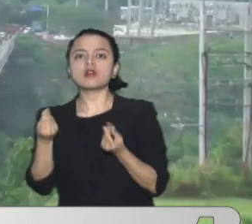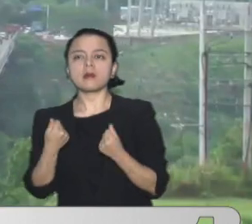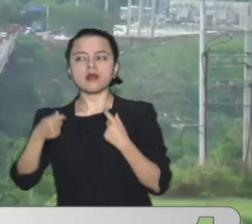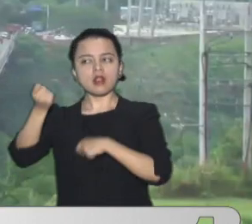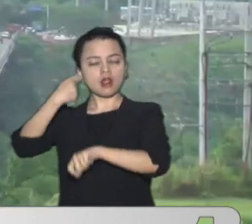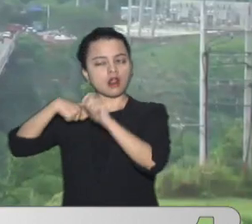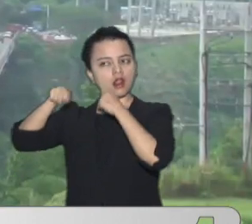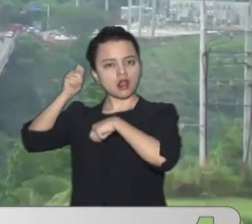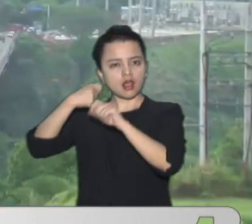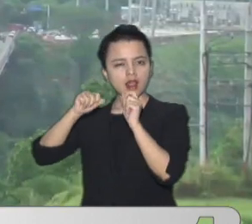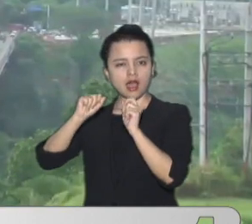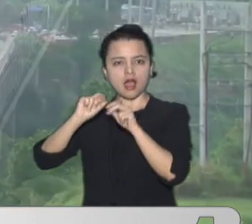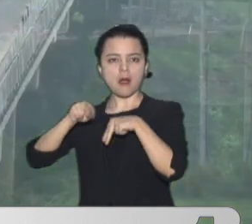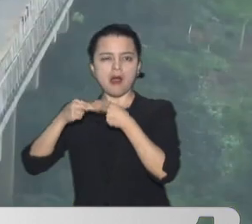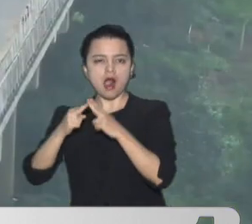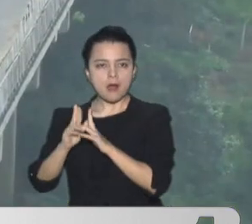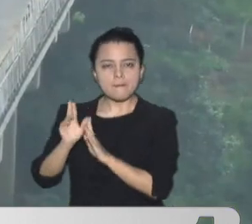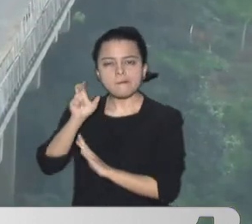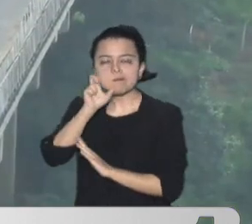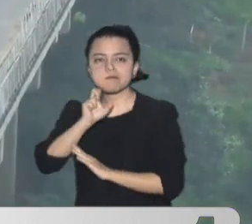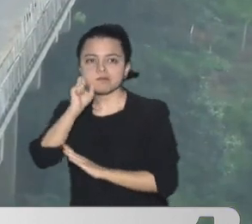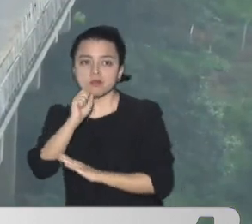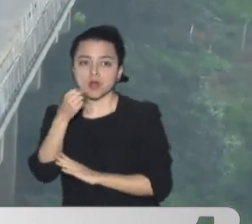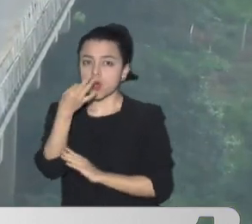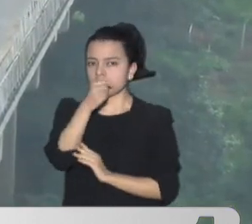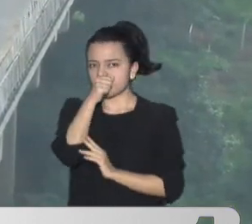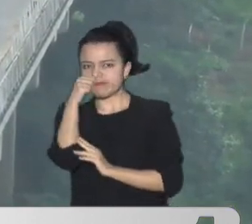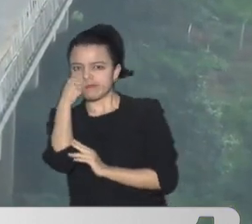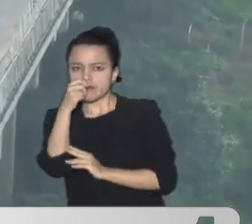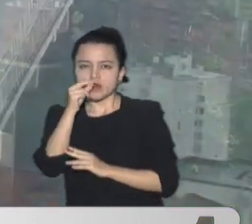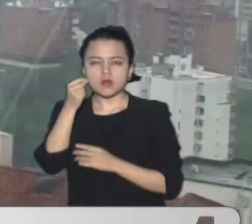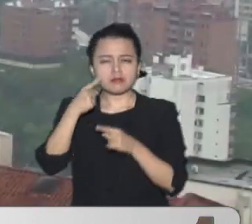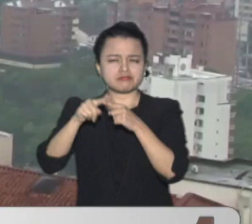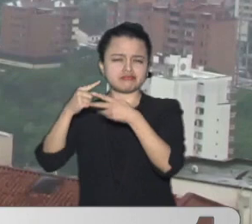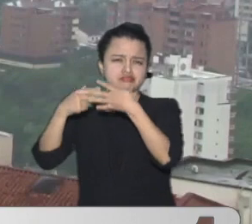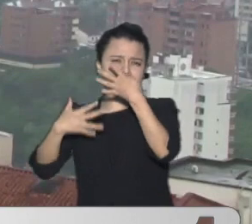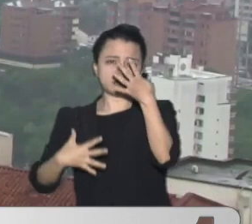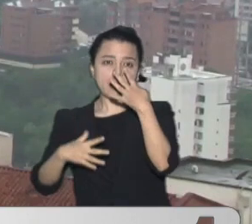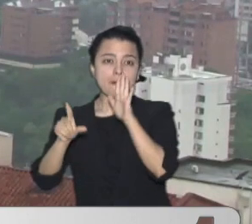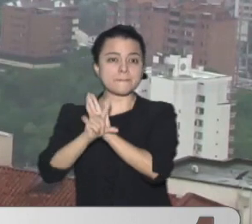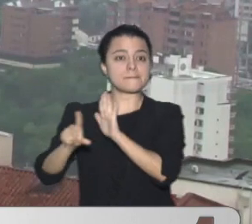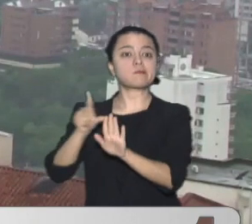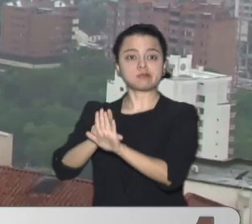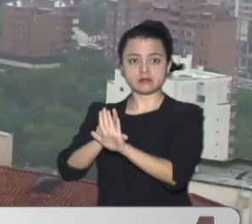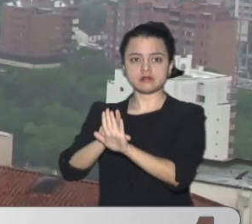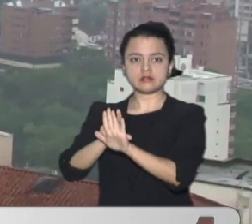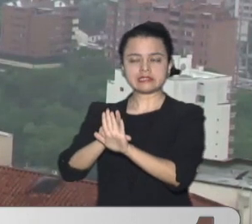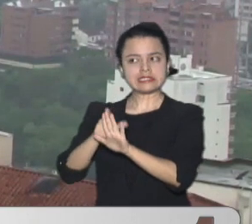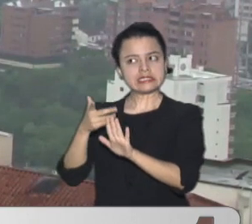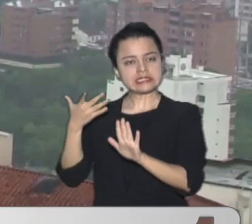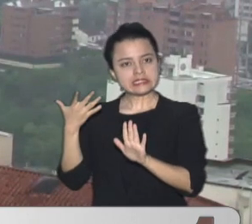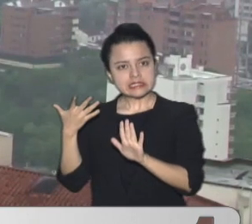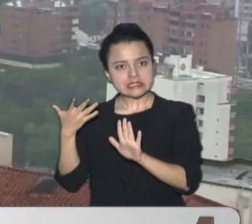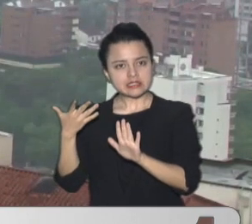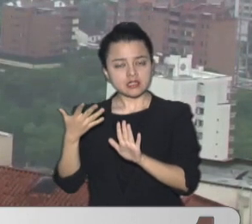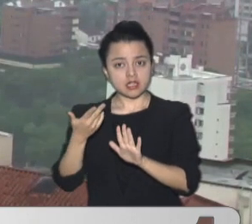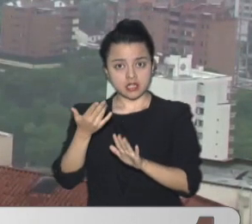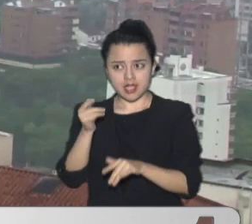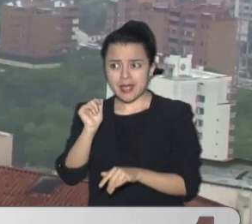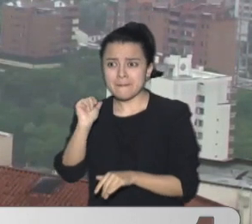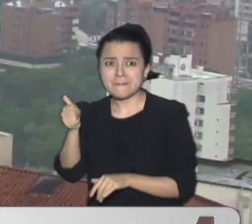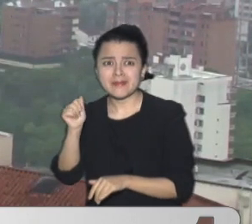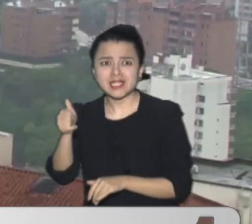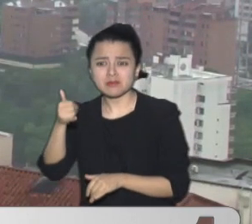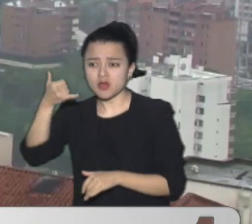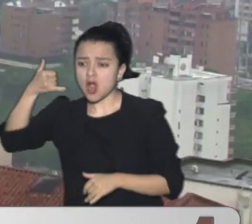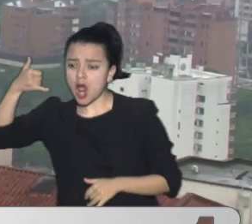vender Actividades sexuales Venta de drogas Y otro tipo De ilícitos En estos vehículos Y que ellos mismos Graban Lo